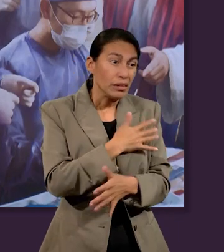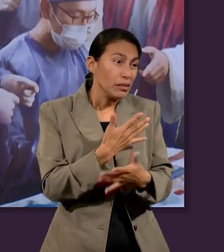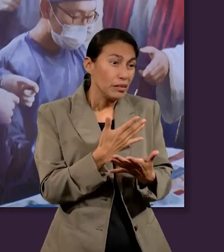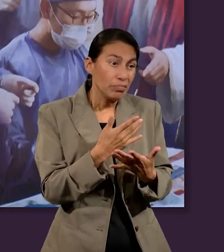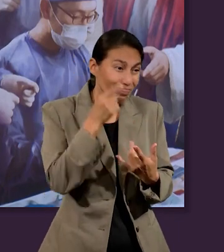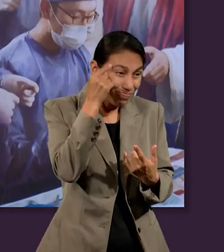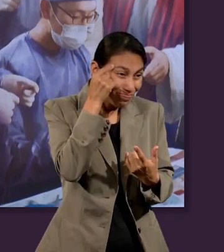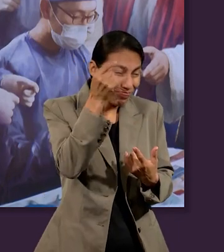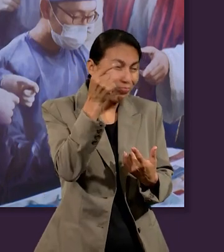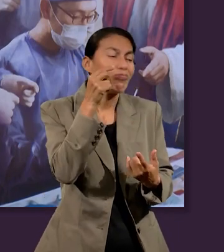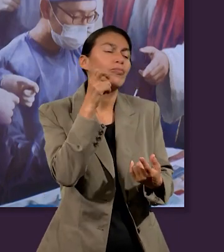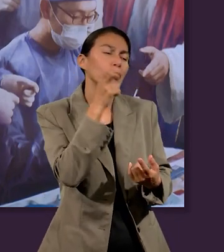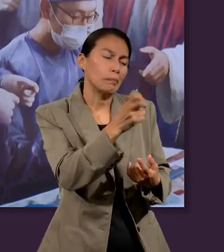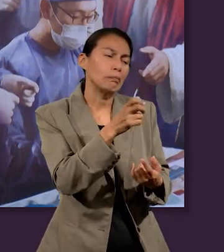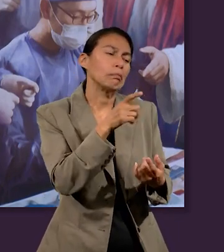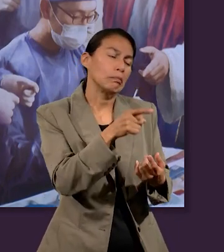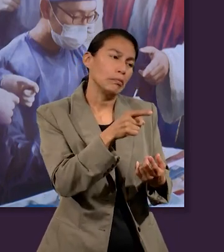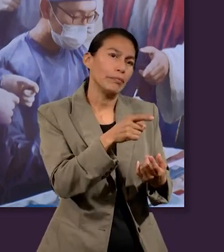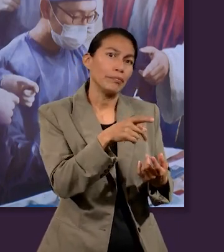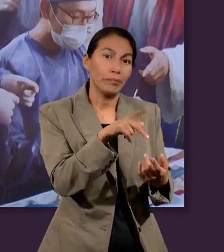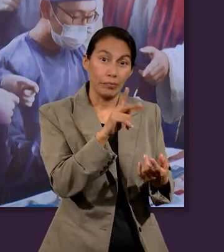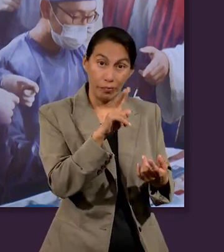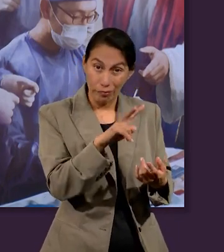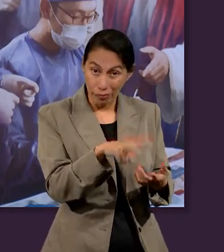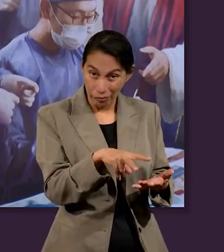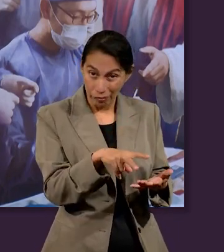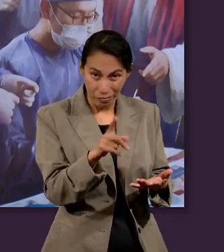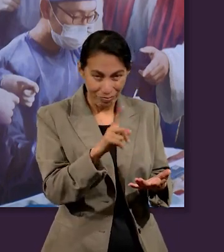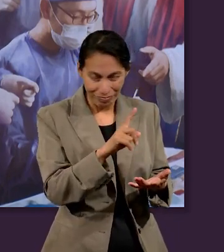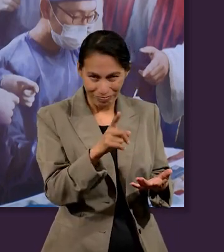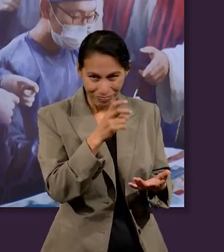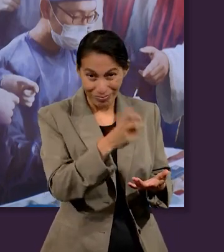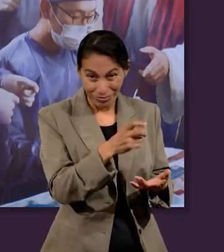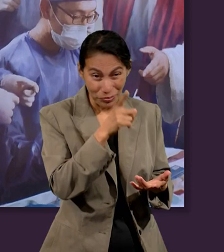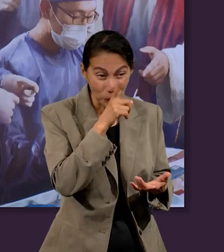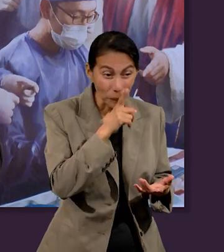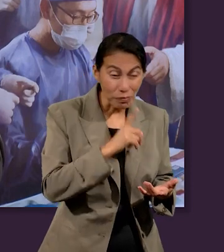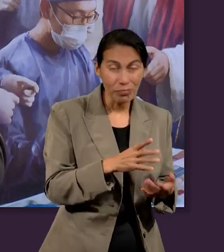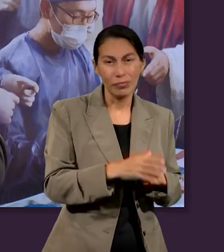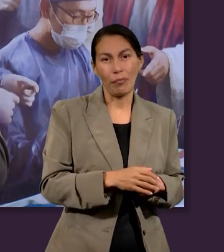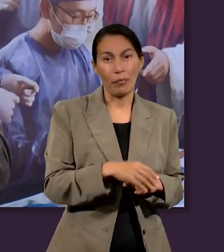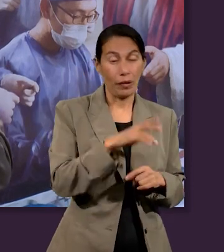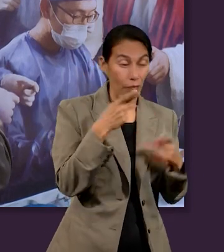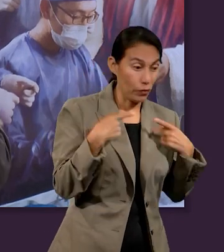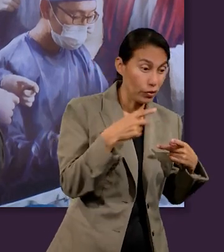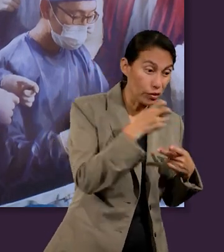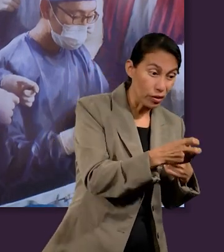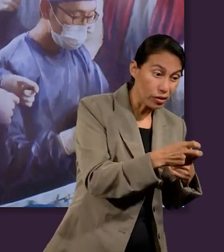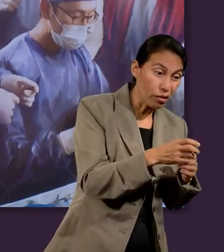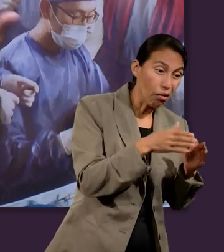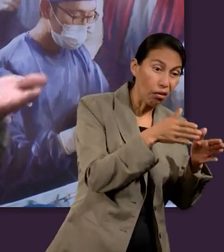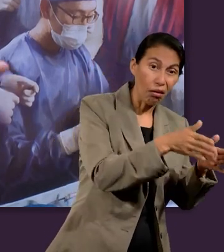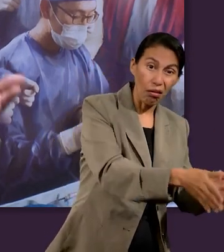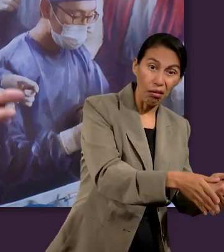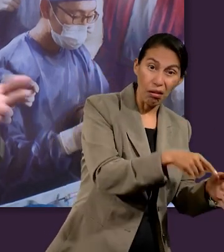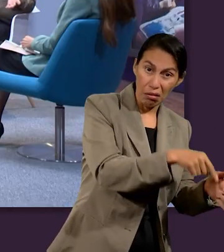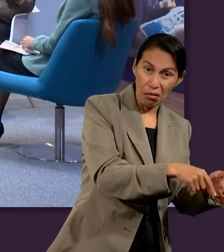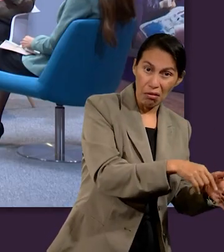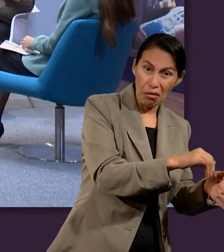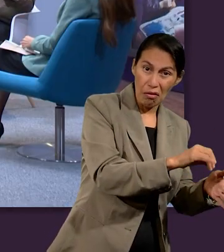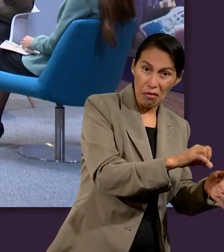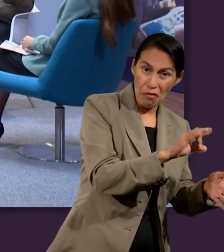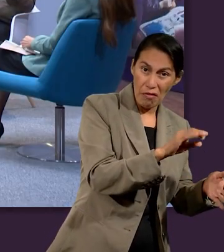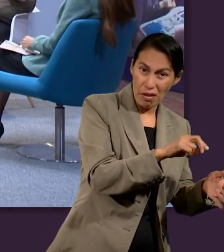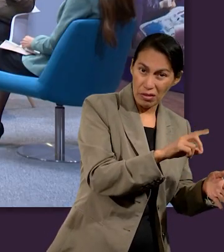mismas circunstancias pueden llegarnos a traer esas conclusiones. Y si esa fuera real, si ellos realmente